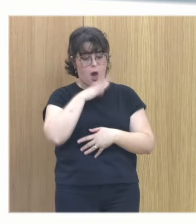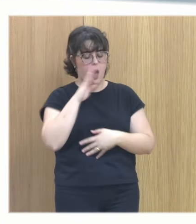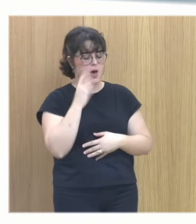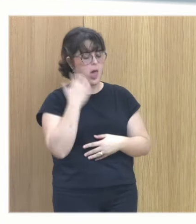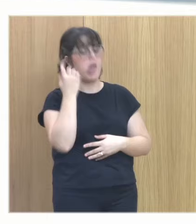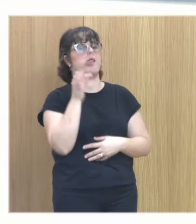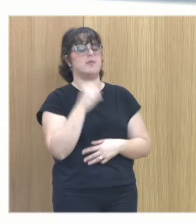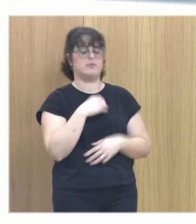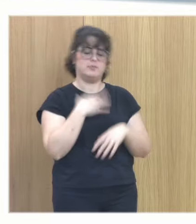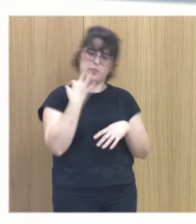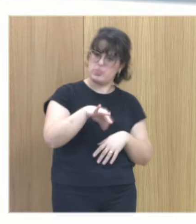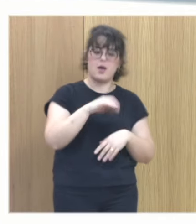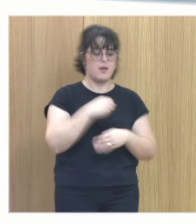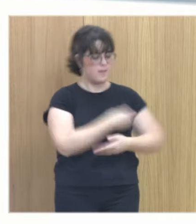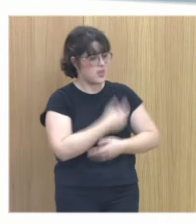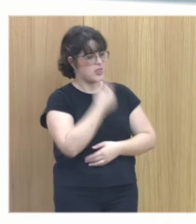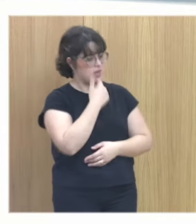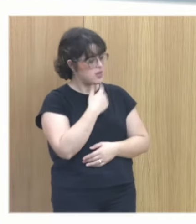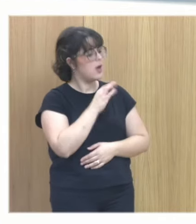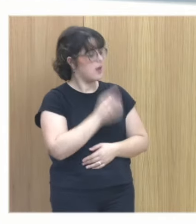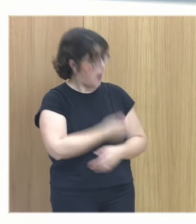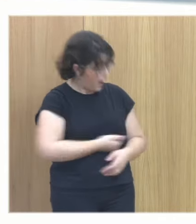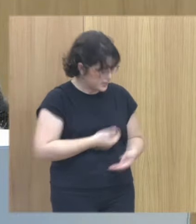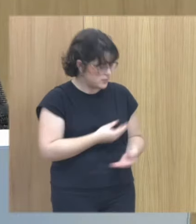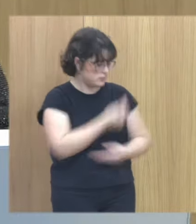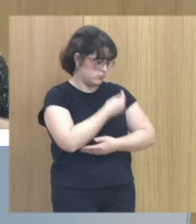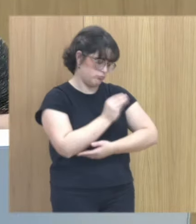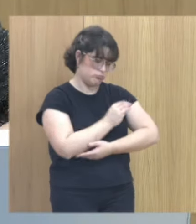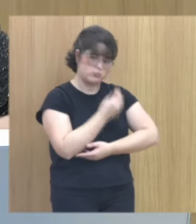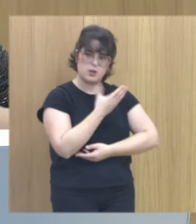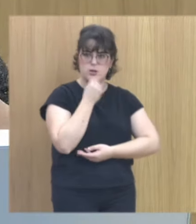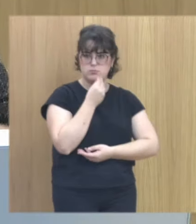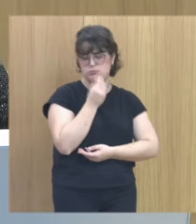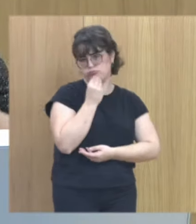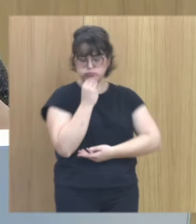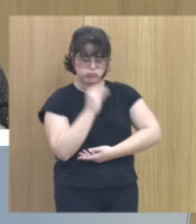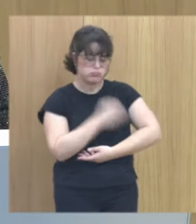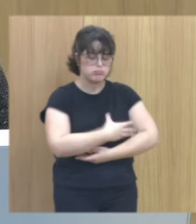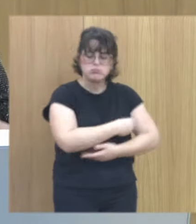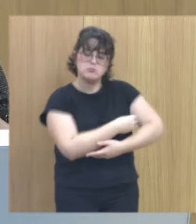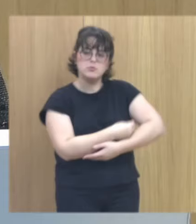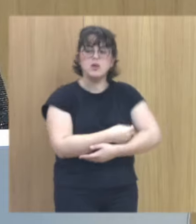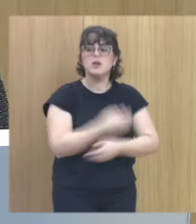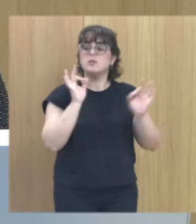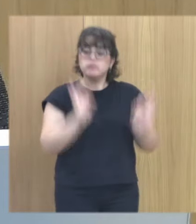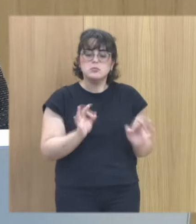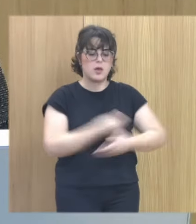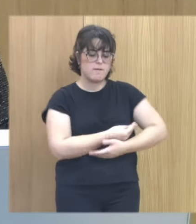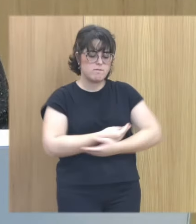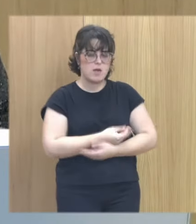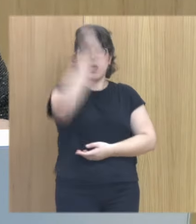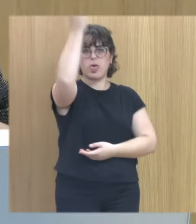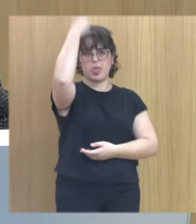conectar y estar conectados con el bebé van a decirle que al niño tienes hambre van a darle de comer y eso va a generar internamente dentro del bebé